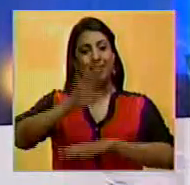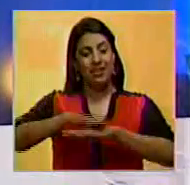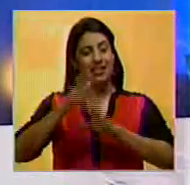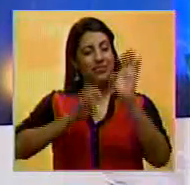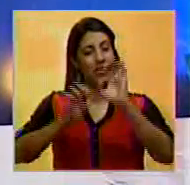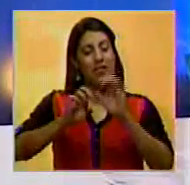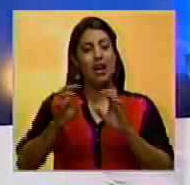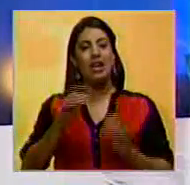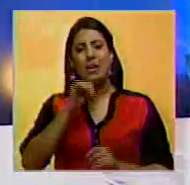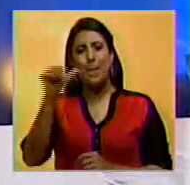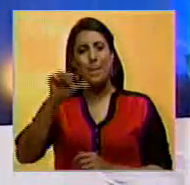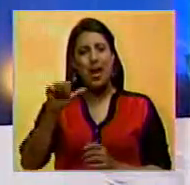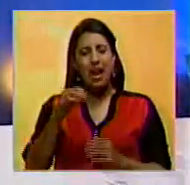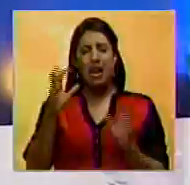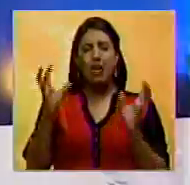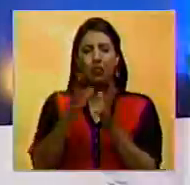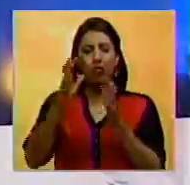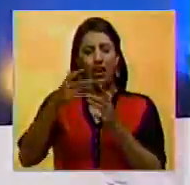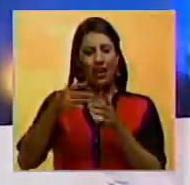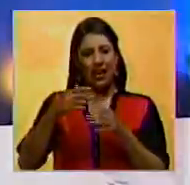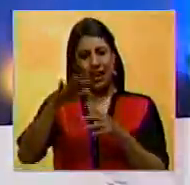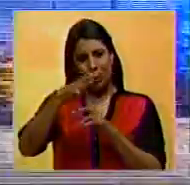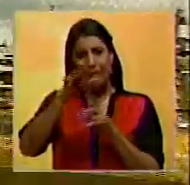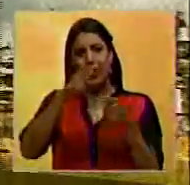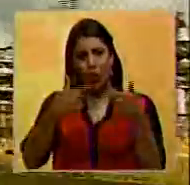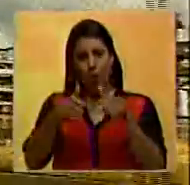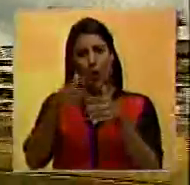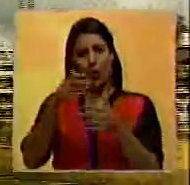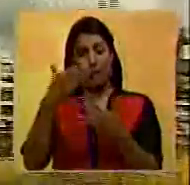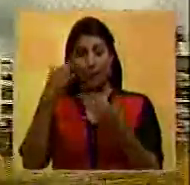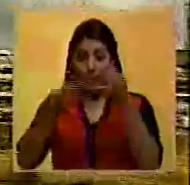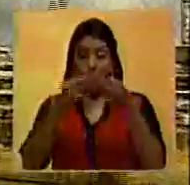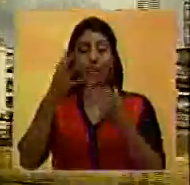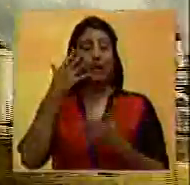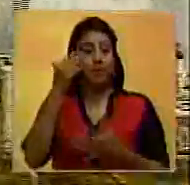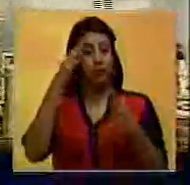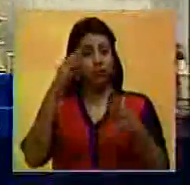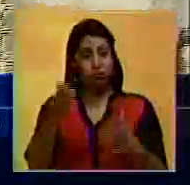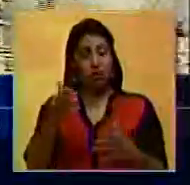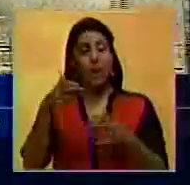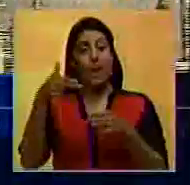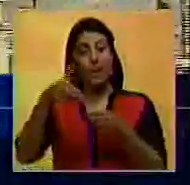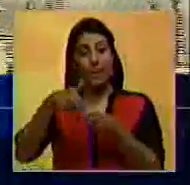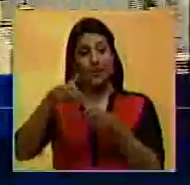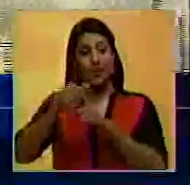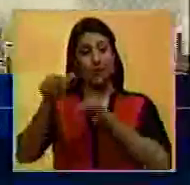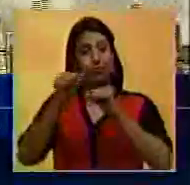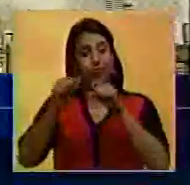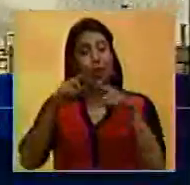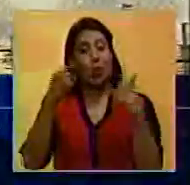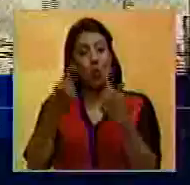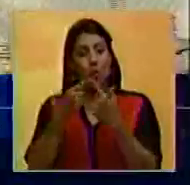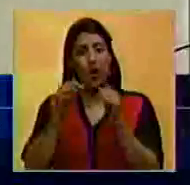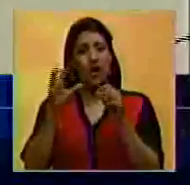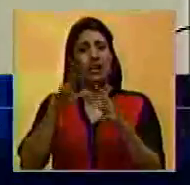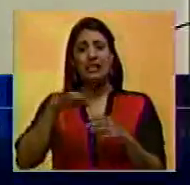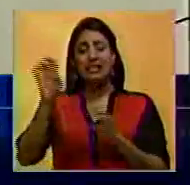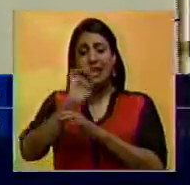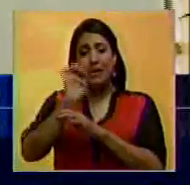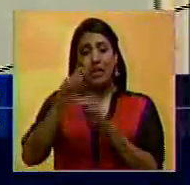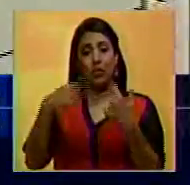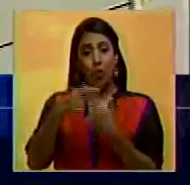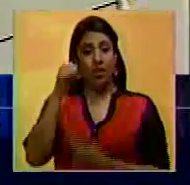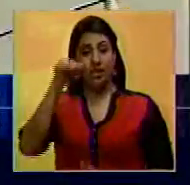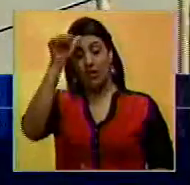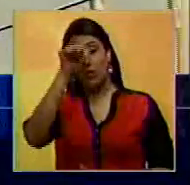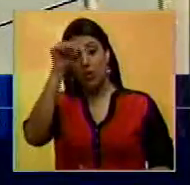registrarse un incidente menor en el terminal marítimo. Trabajadores expertos de la industria petrolera activaron el protocolo de contingencia durante el